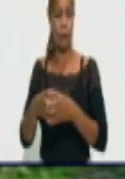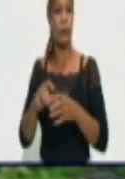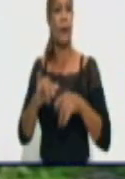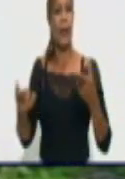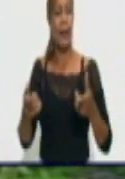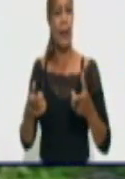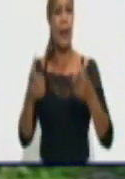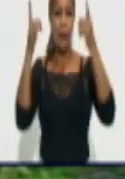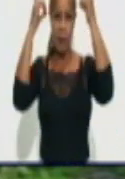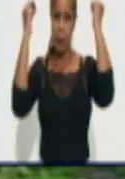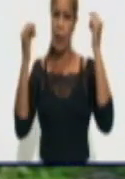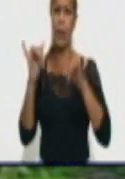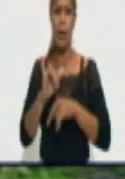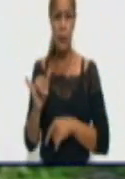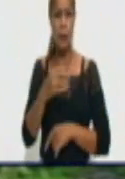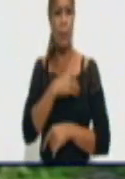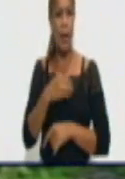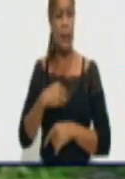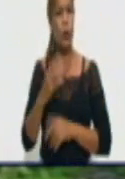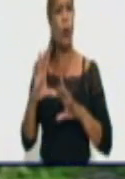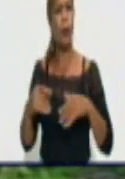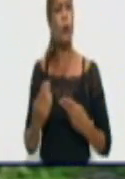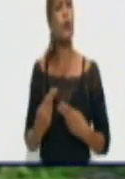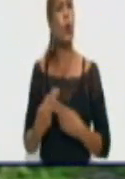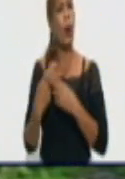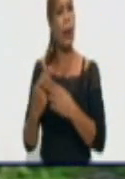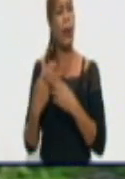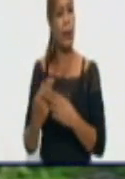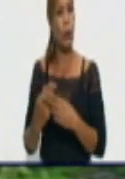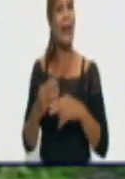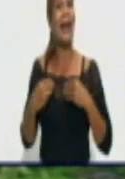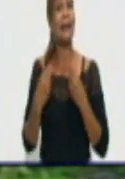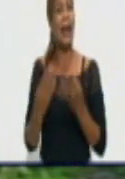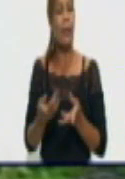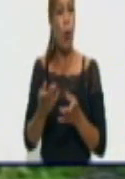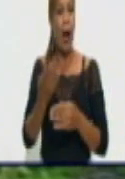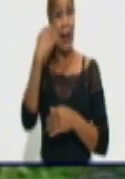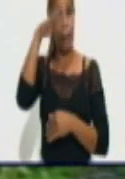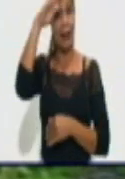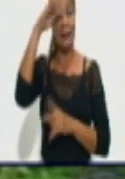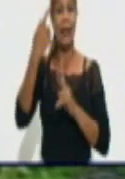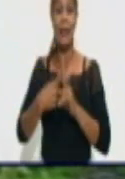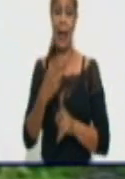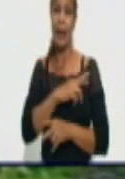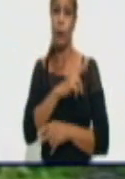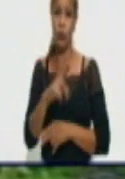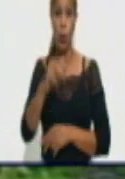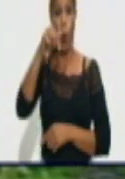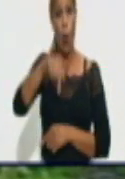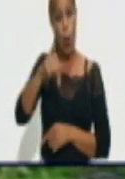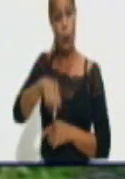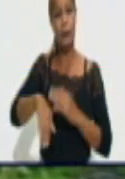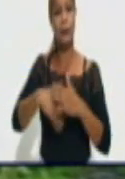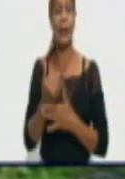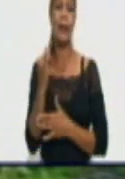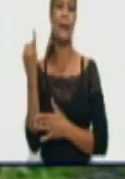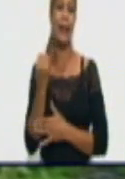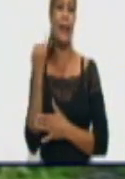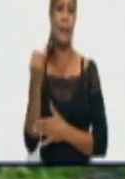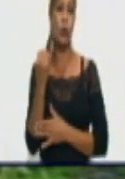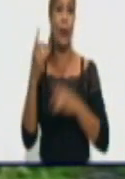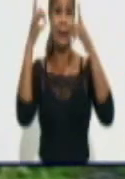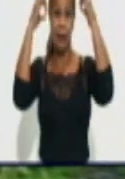blancas que tanta gloria y reconocimiento le han dado a la patria y a la revolución. Hoy día, Internacional de la Enfermería,